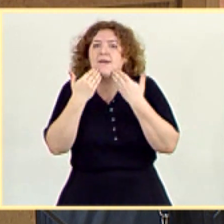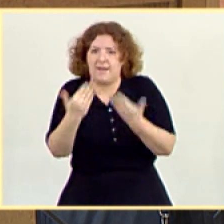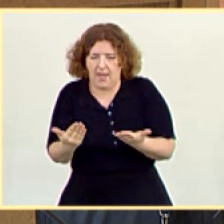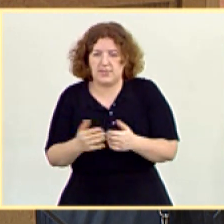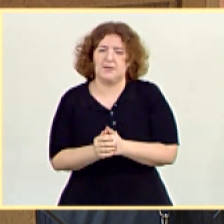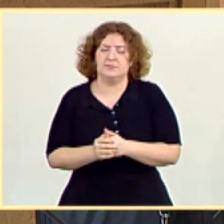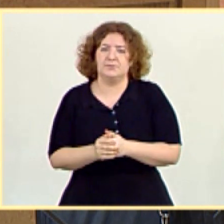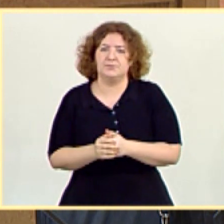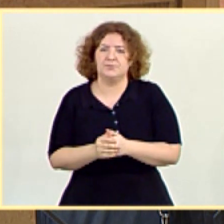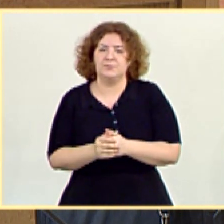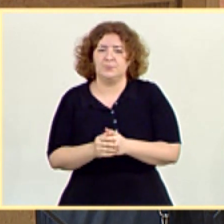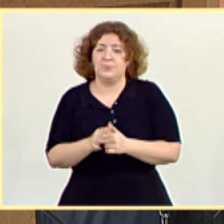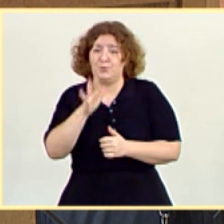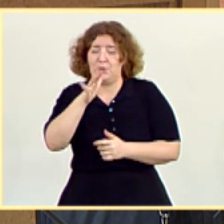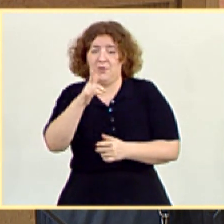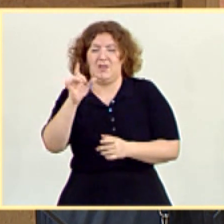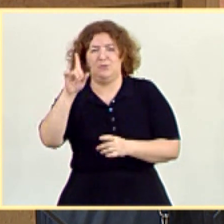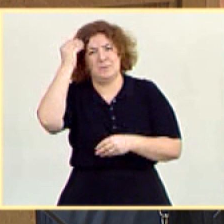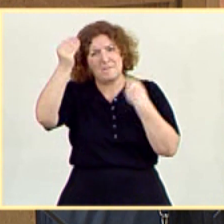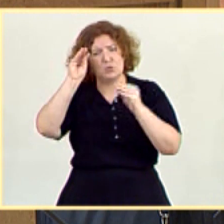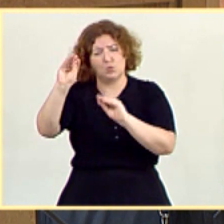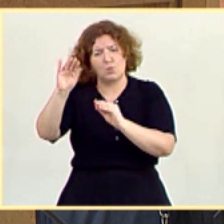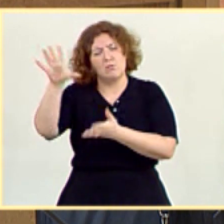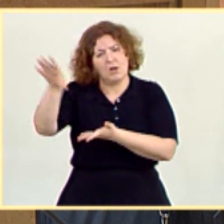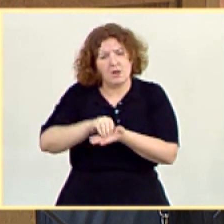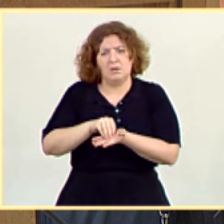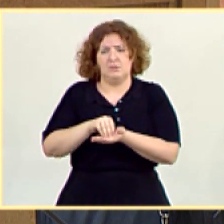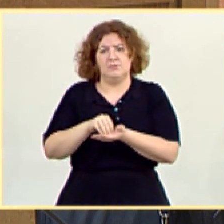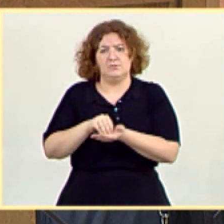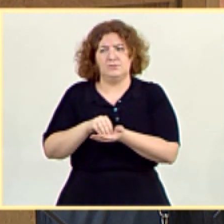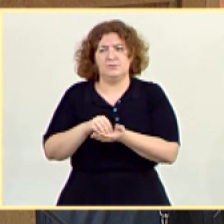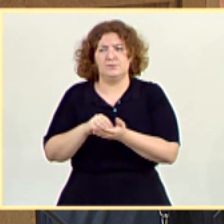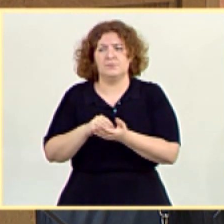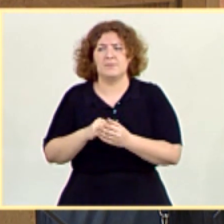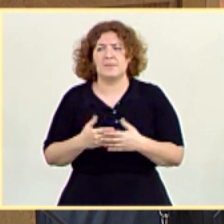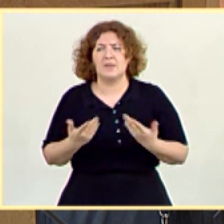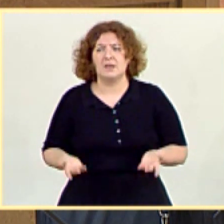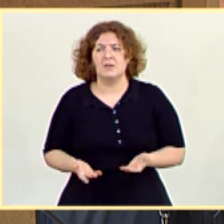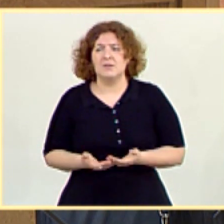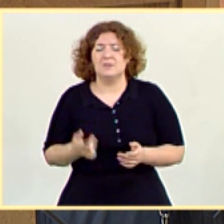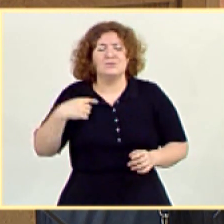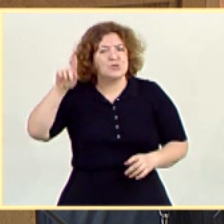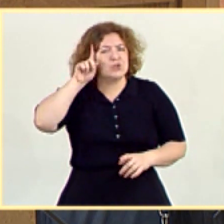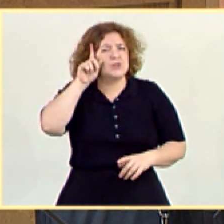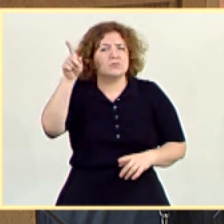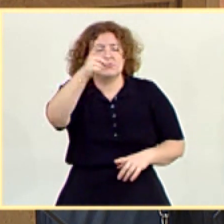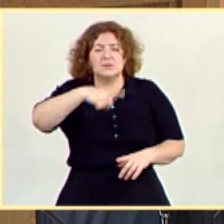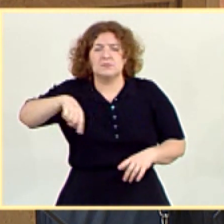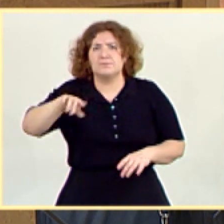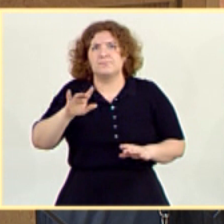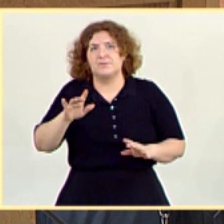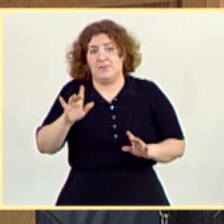sinceramente su aportación y su reflexión como grupo político. No sé si es una enorme